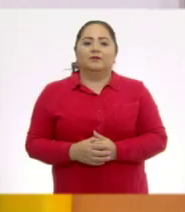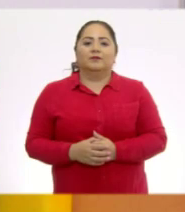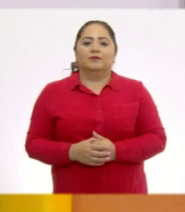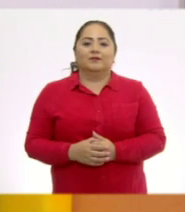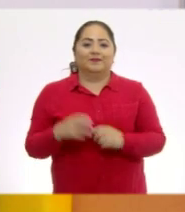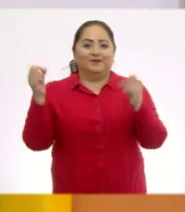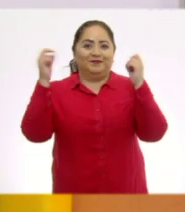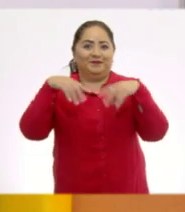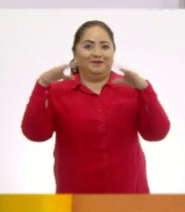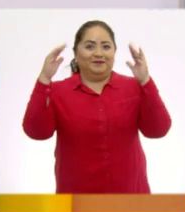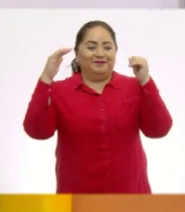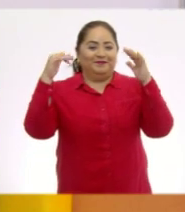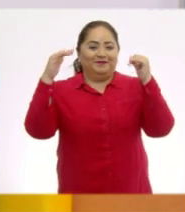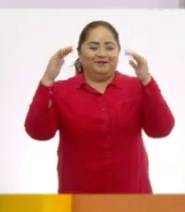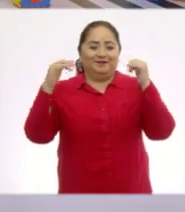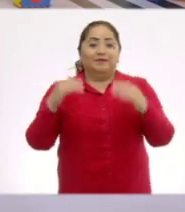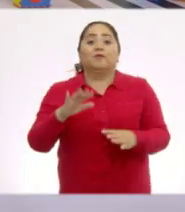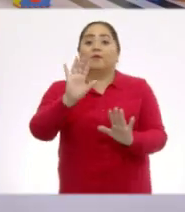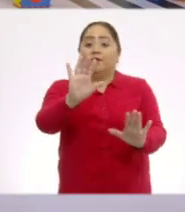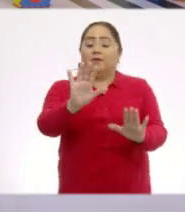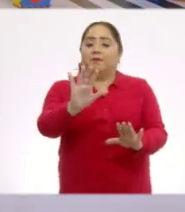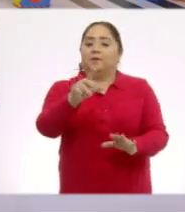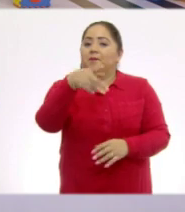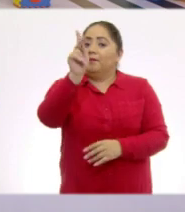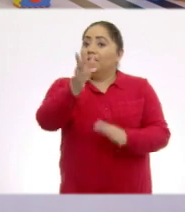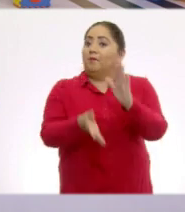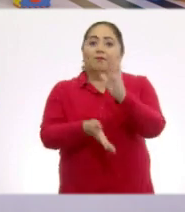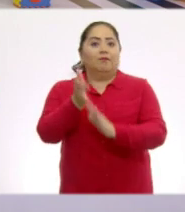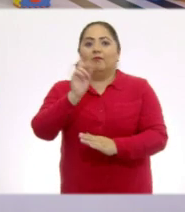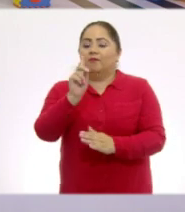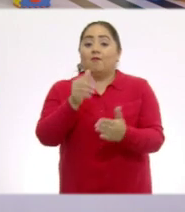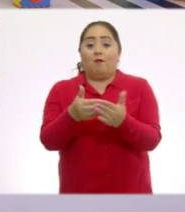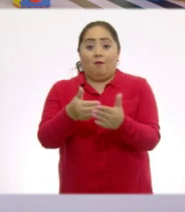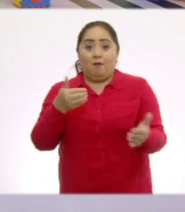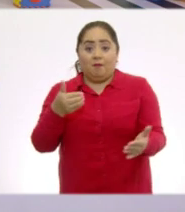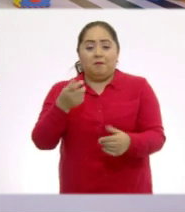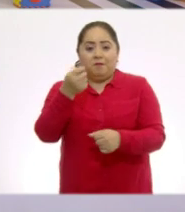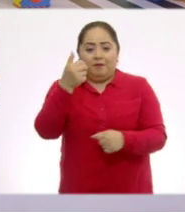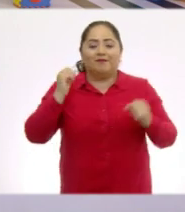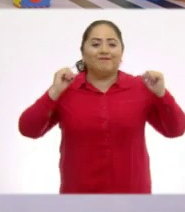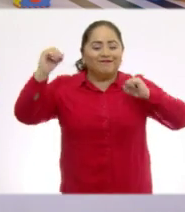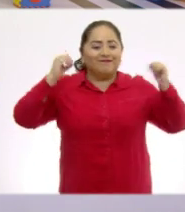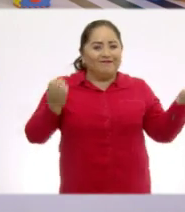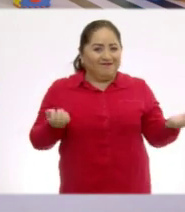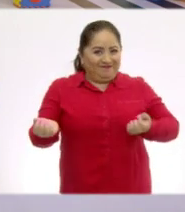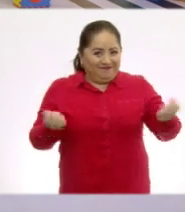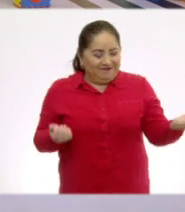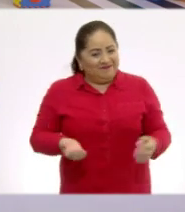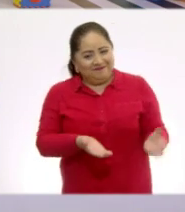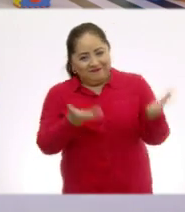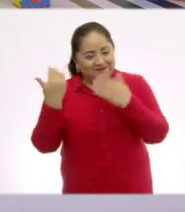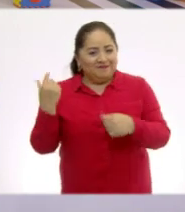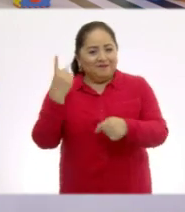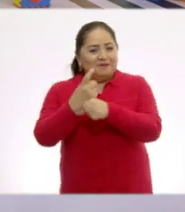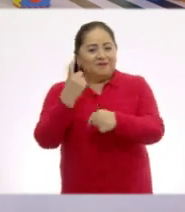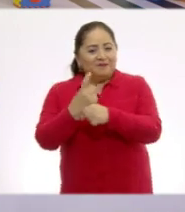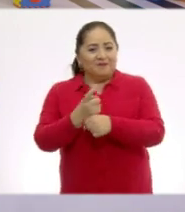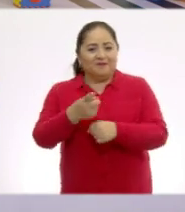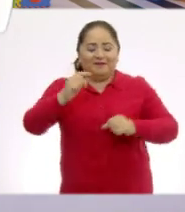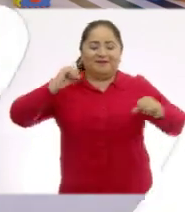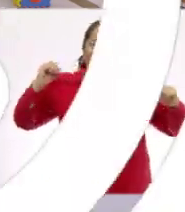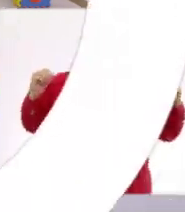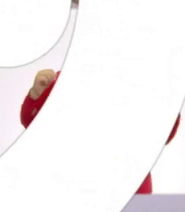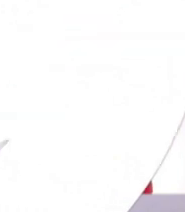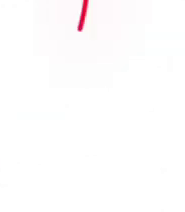Nos vemos. Hasta la próxima. Ay, no, pero no se vayan antes. Vamos a movernos, ¿no? Sí, vamos a movernos. Vamos a